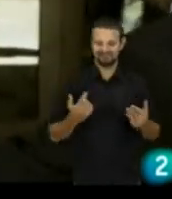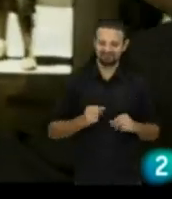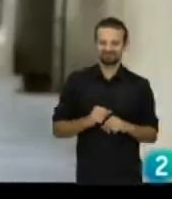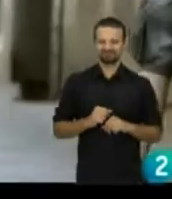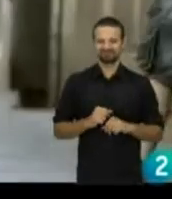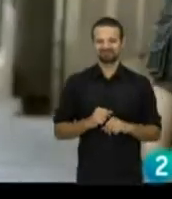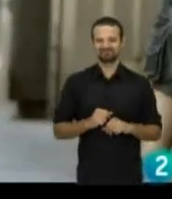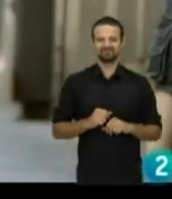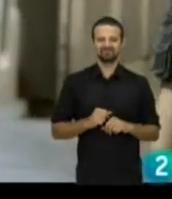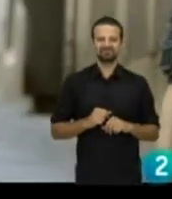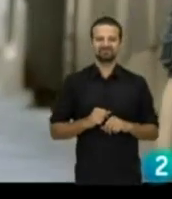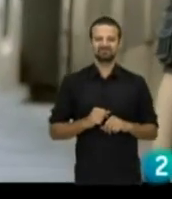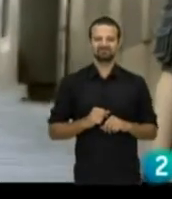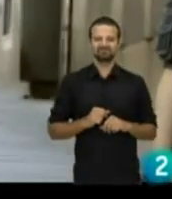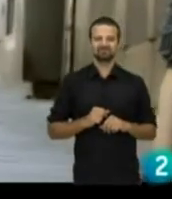rezo.